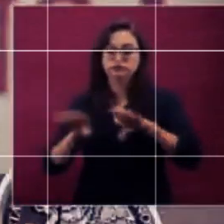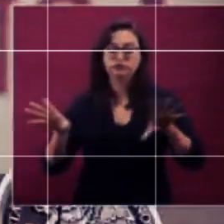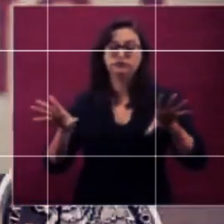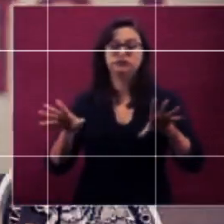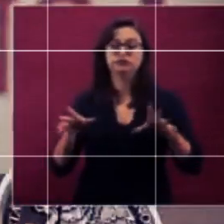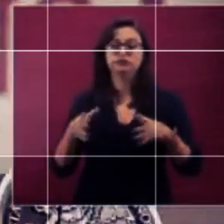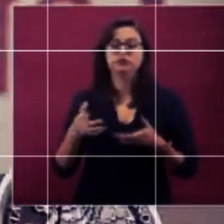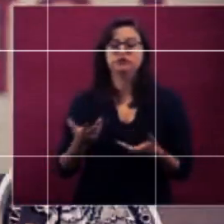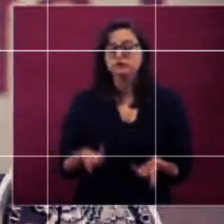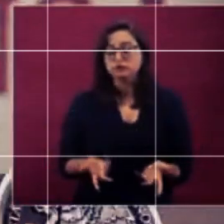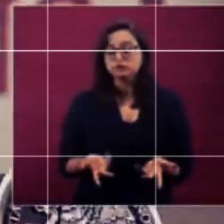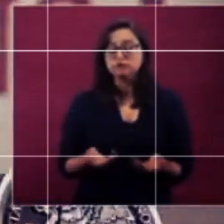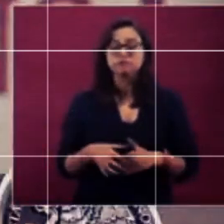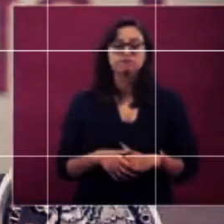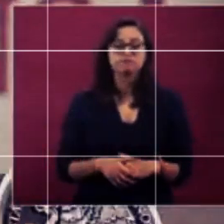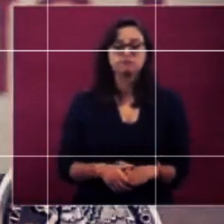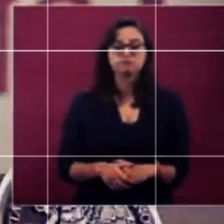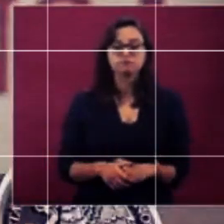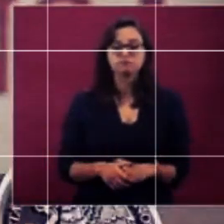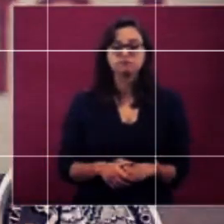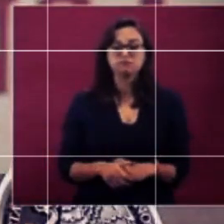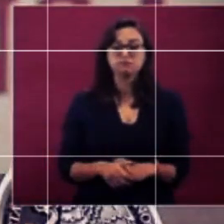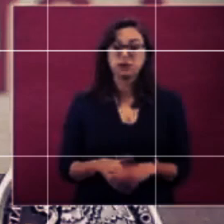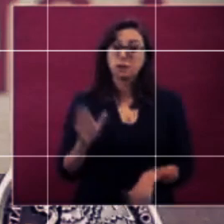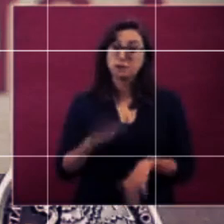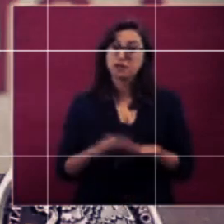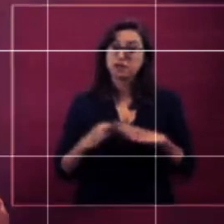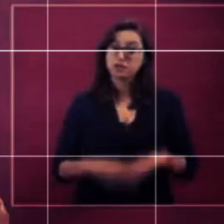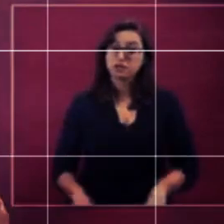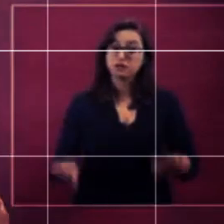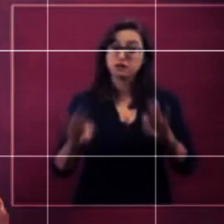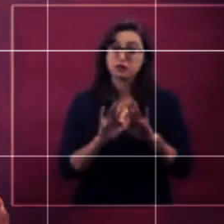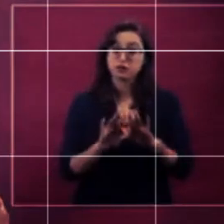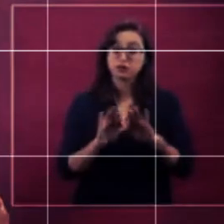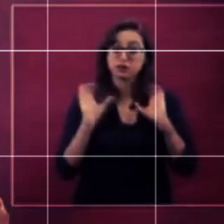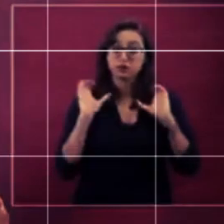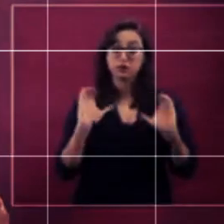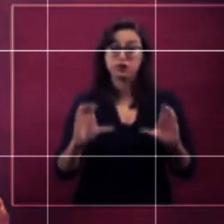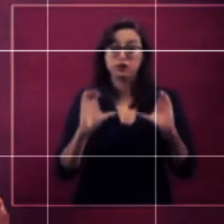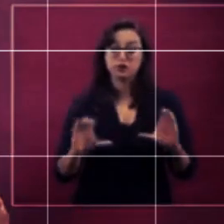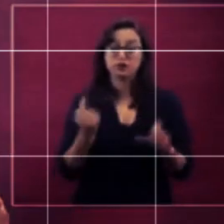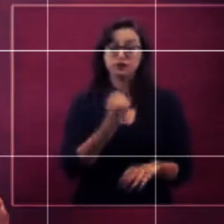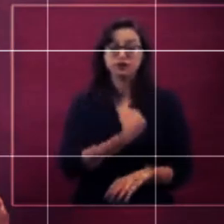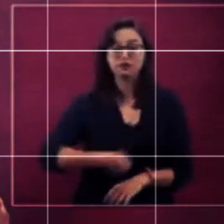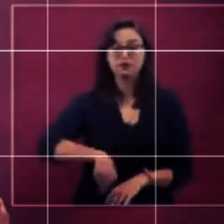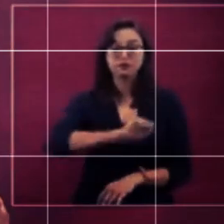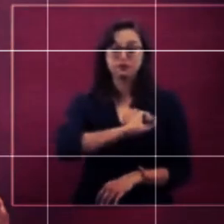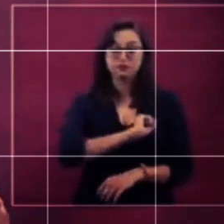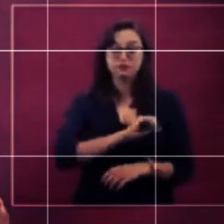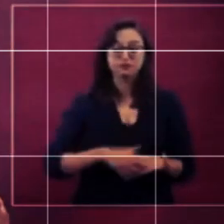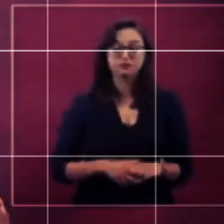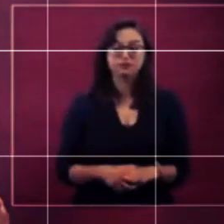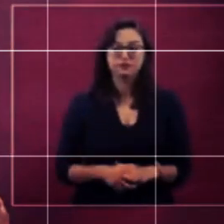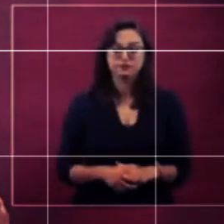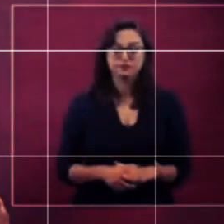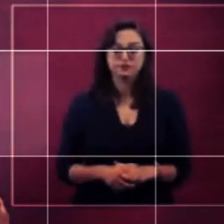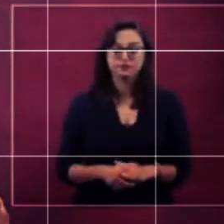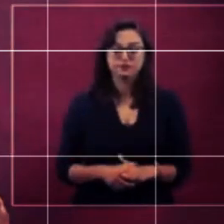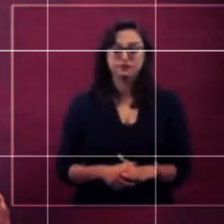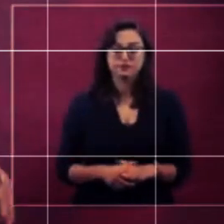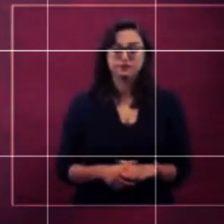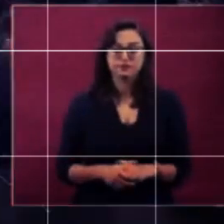y cuidando al mismo tiempo la salud, lo sanitario,